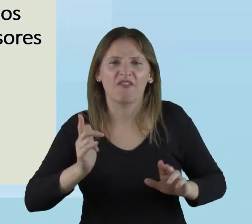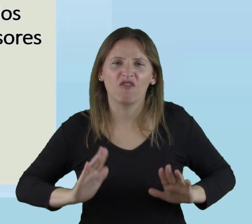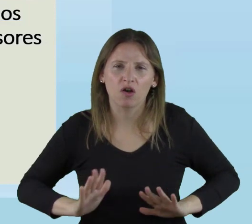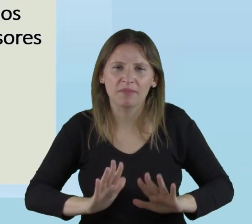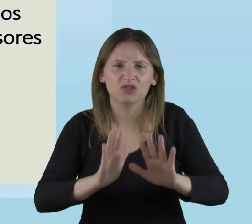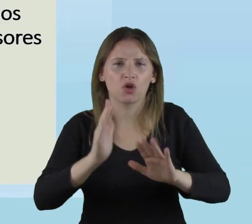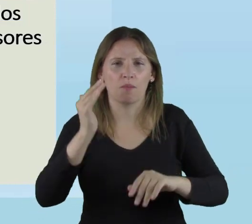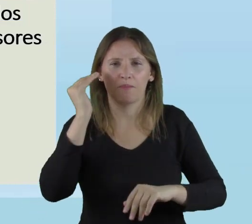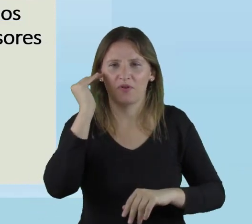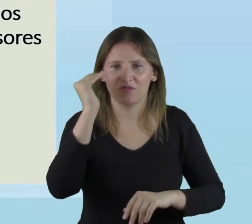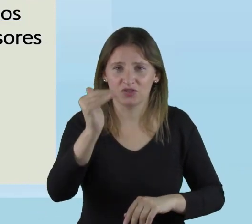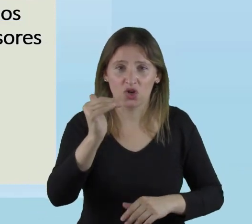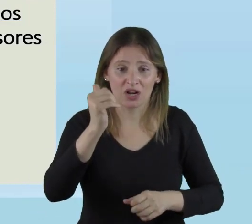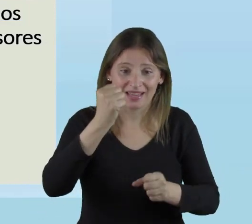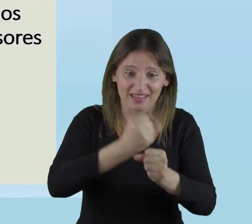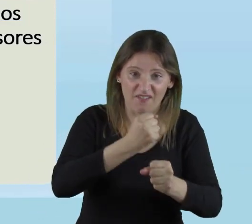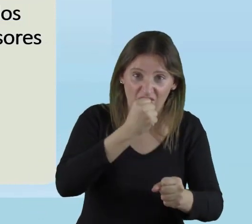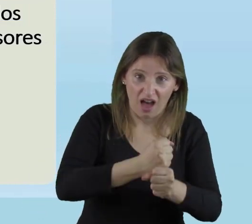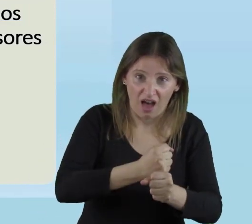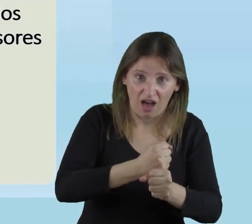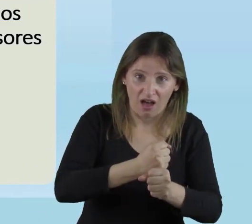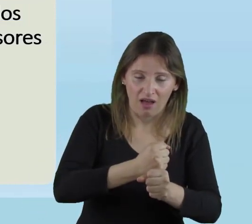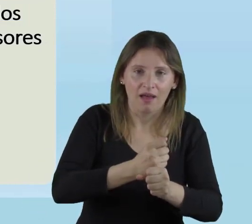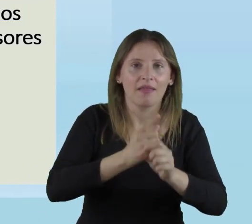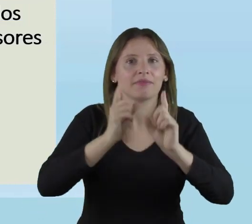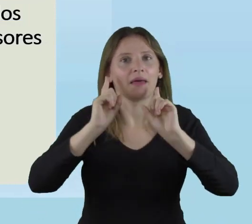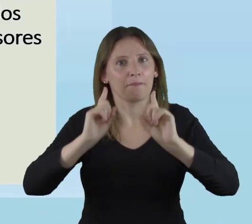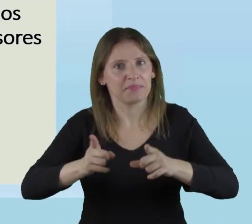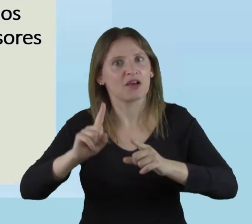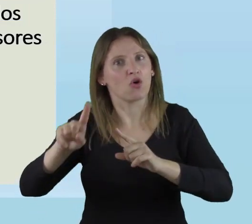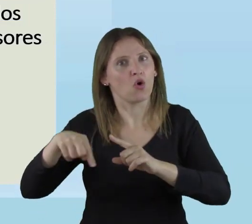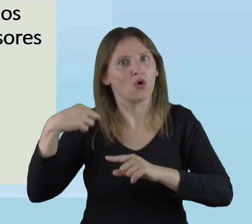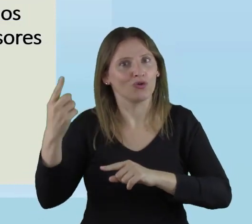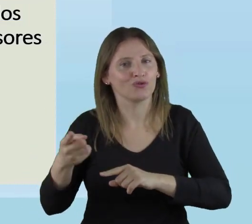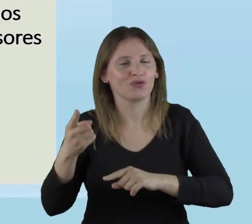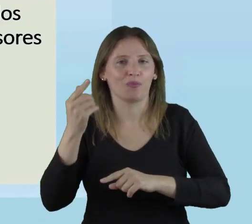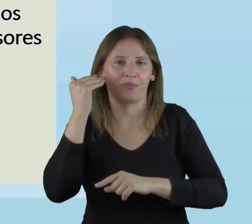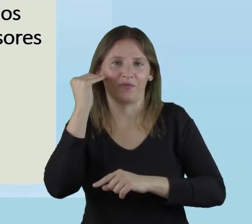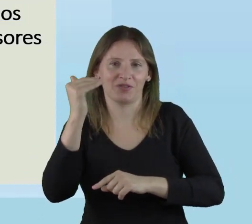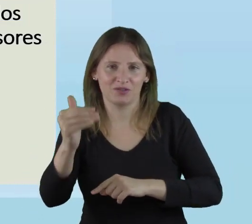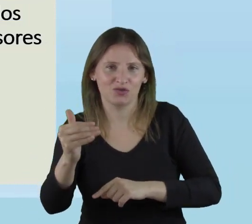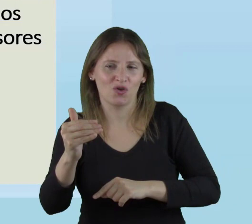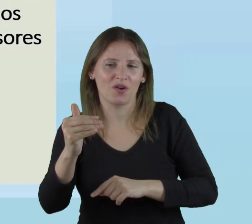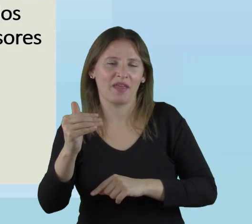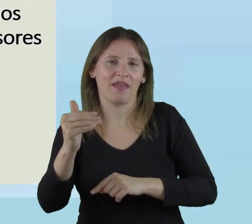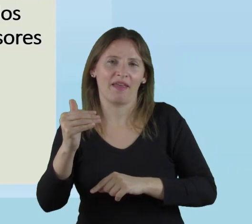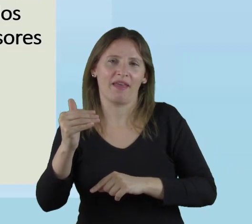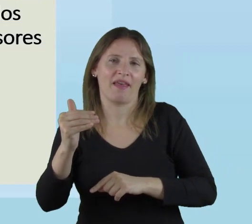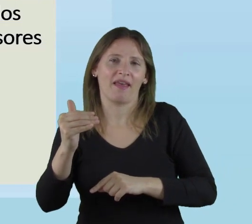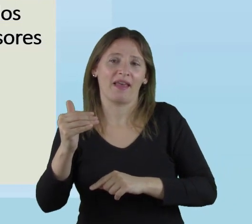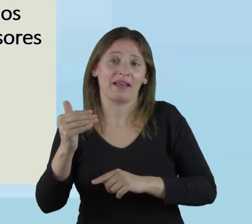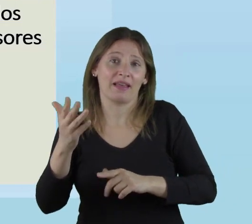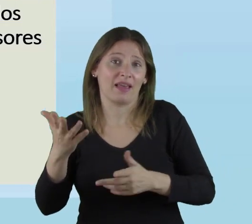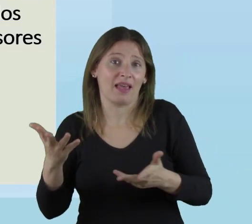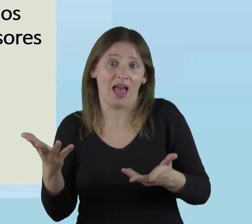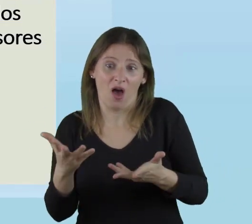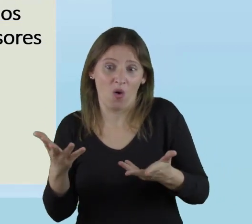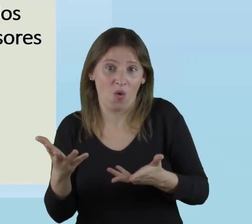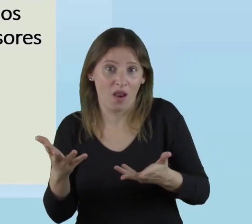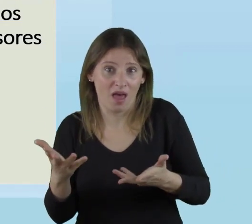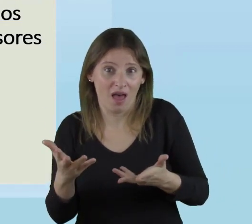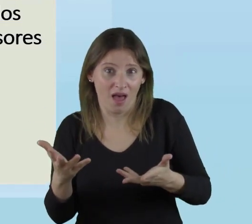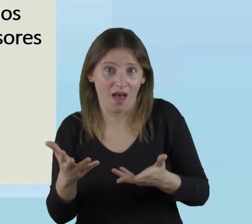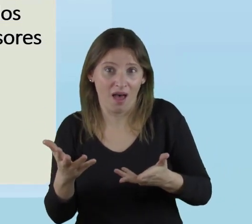formación de los profesores que están en ejercicio, sino también tendríamos que